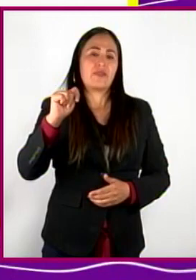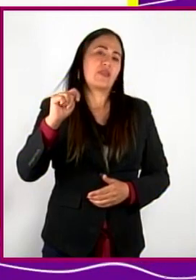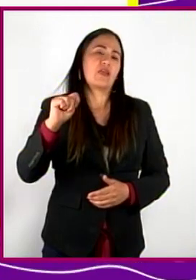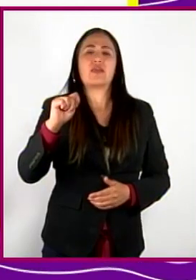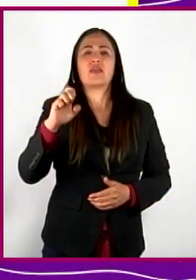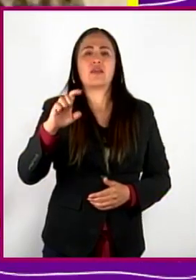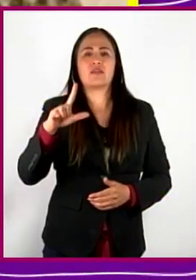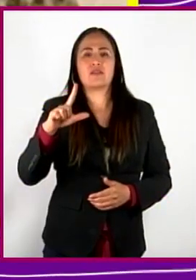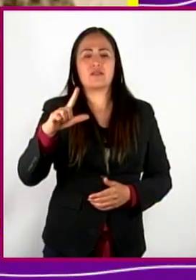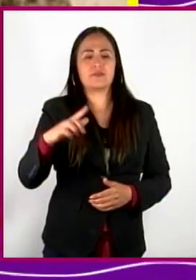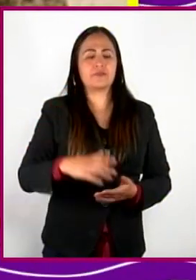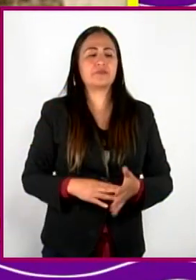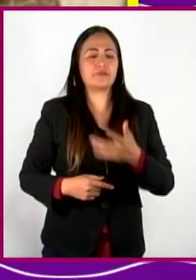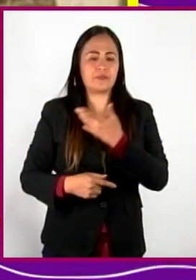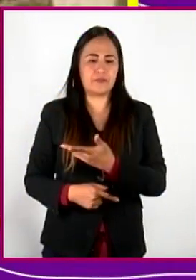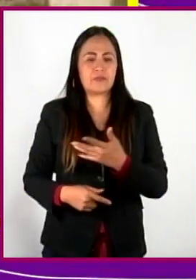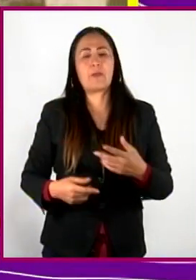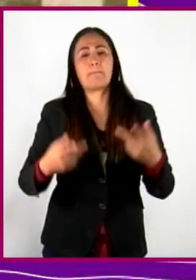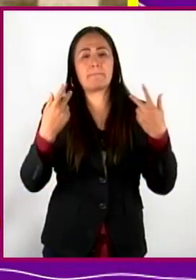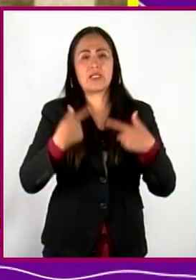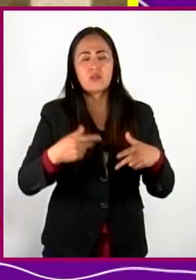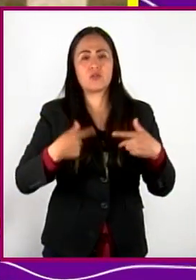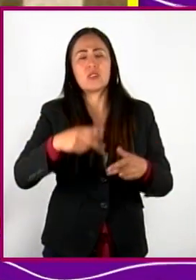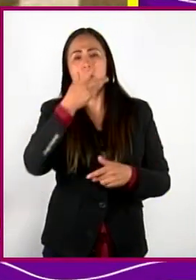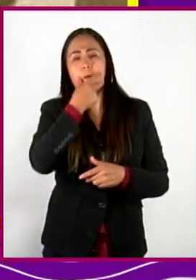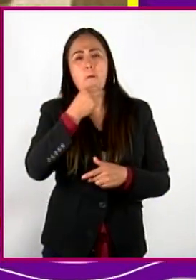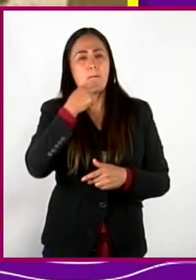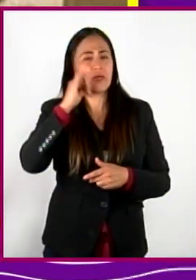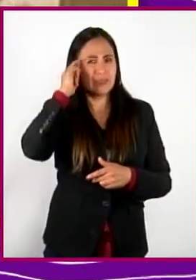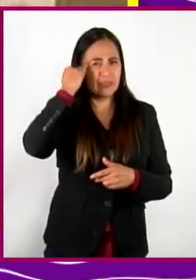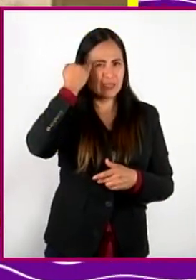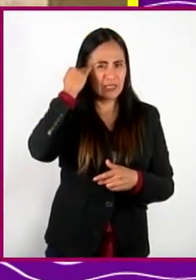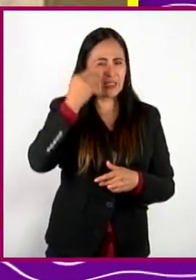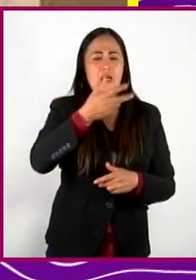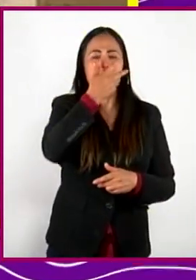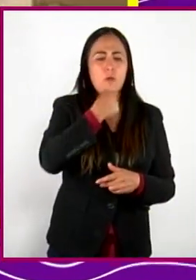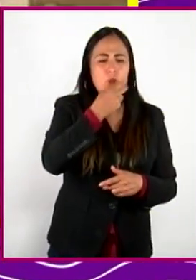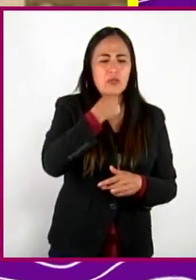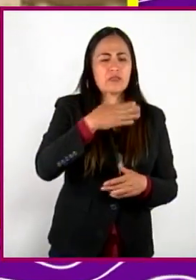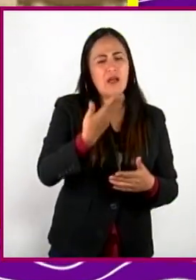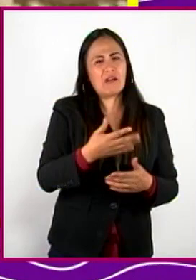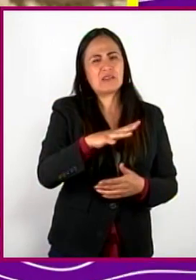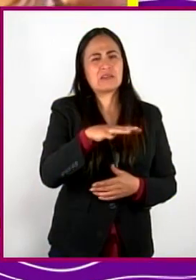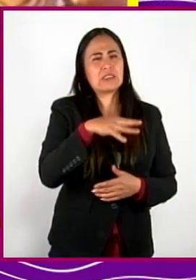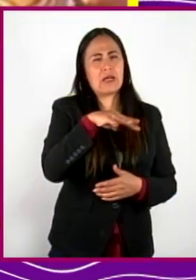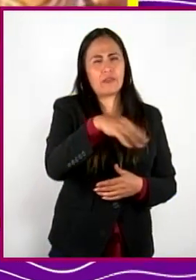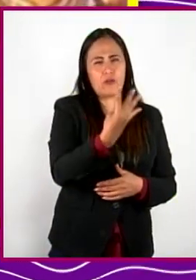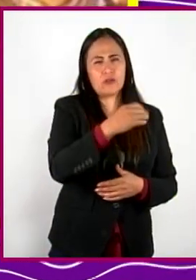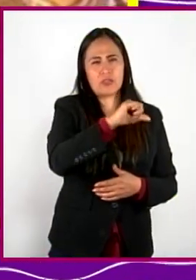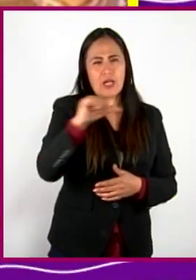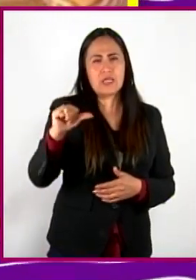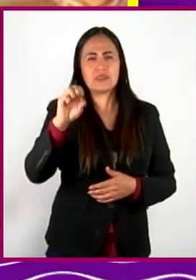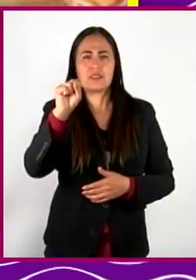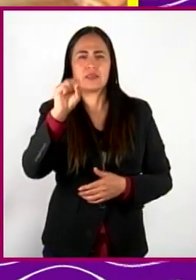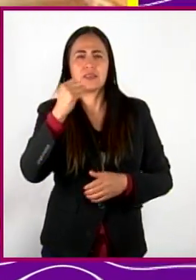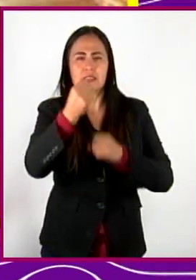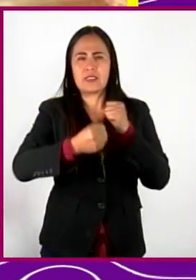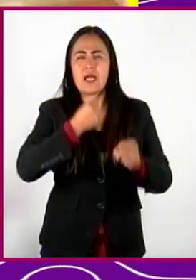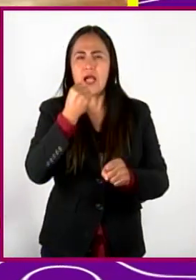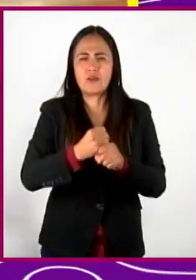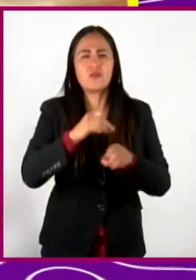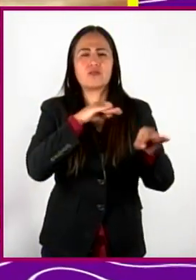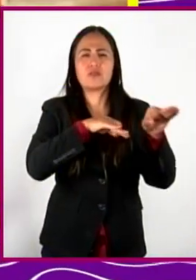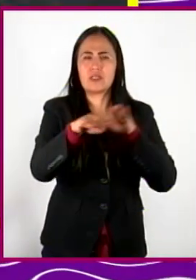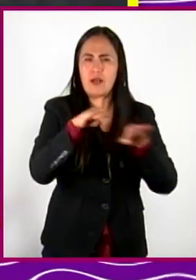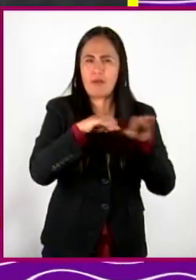trabajo forzoso de todos los indígenas varones de entre 14 y 60 años, quienes laboraban en función